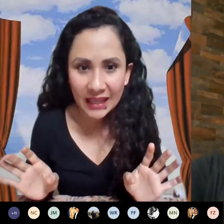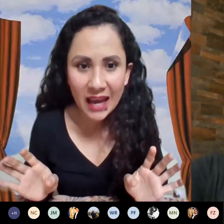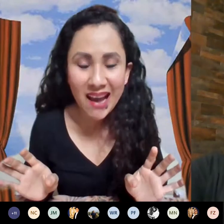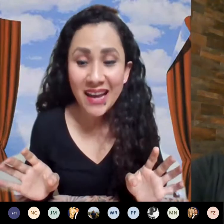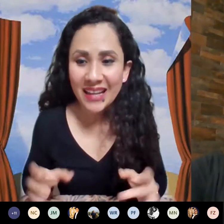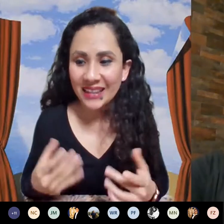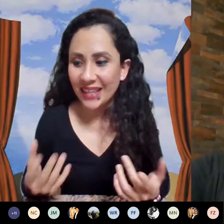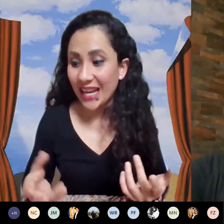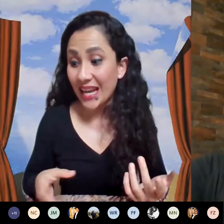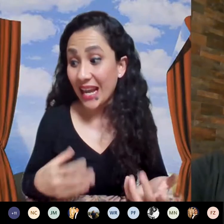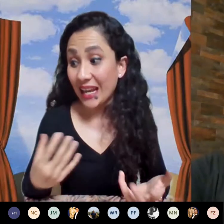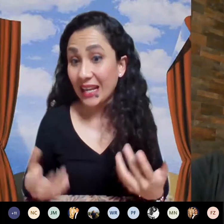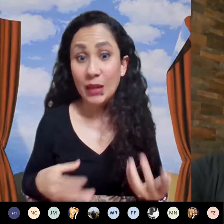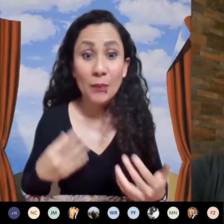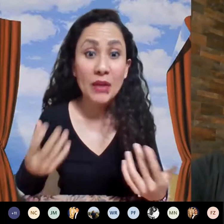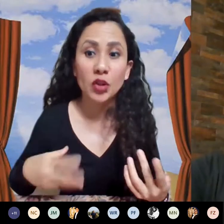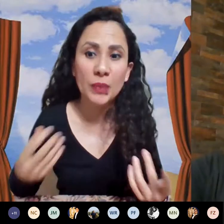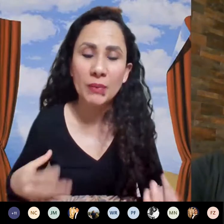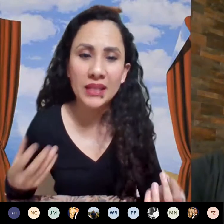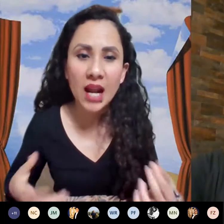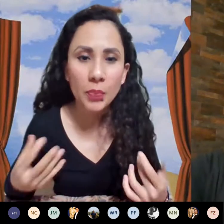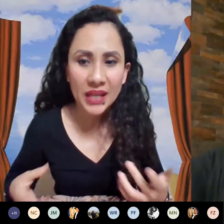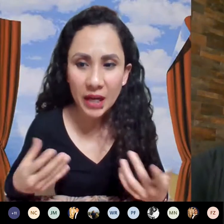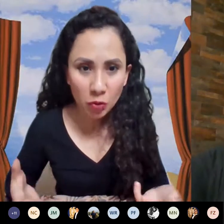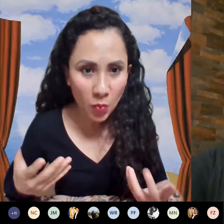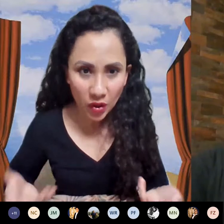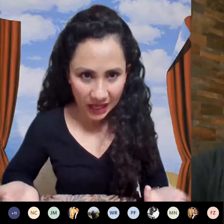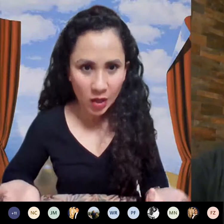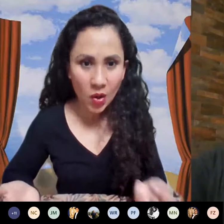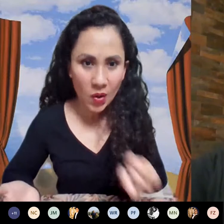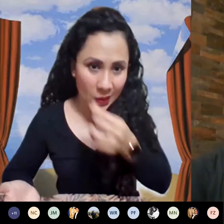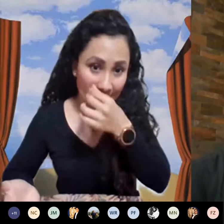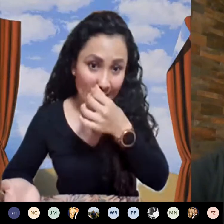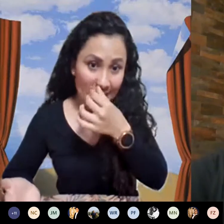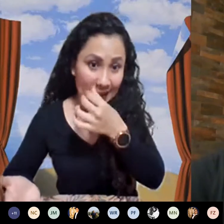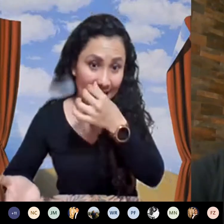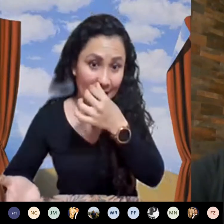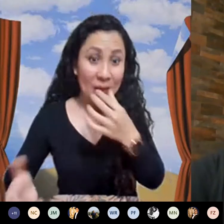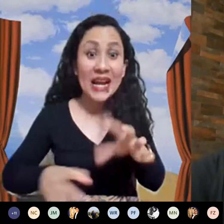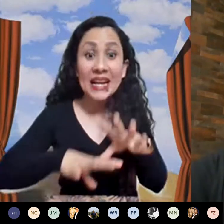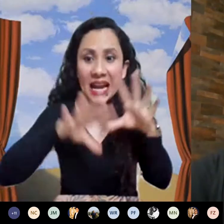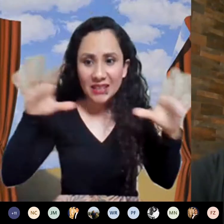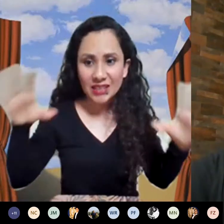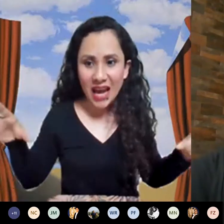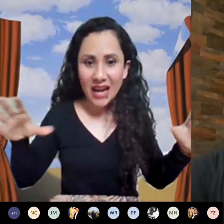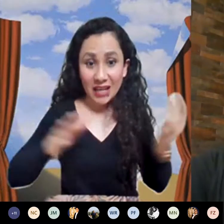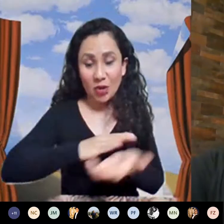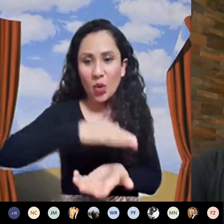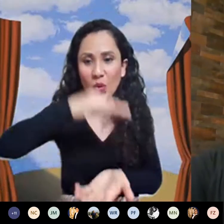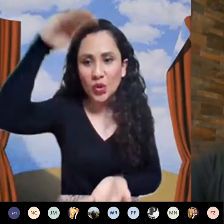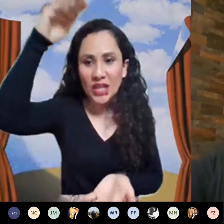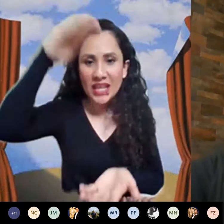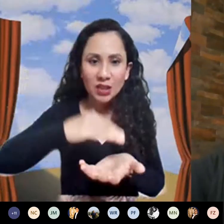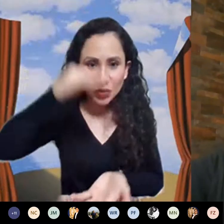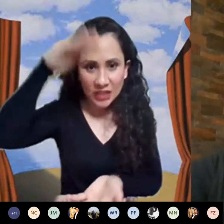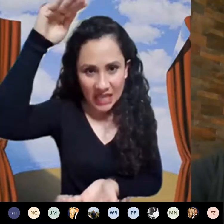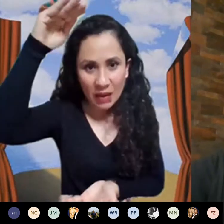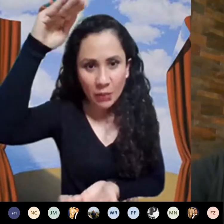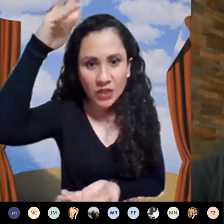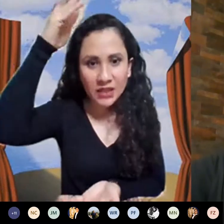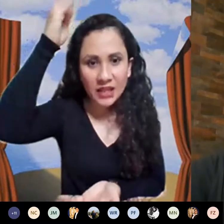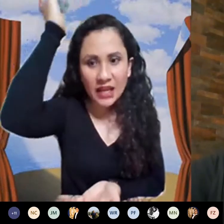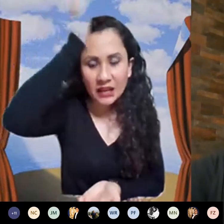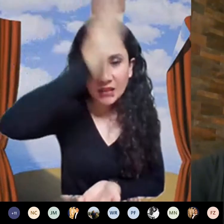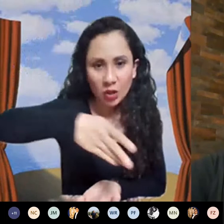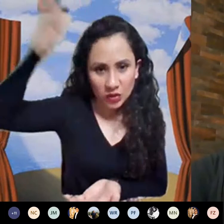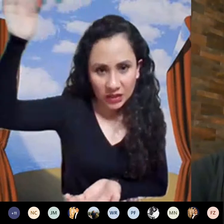estrategia de que nos permitiera obtener un modelo para analizar el conjunto de datos que